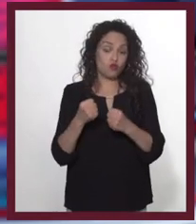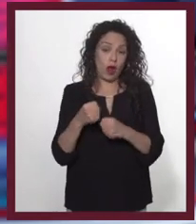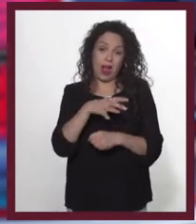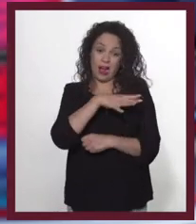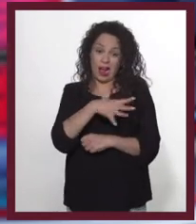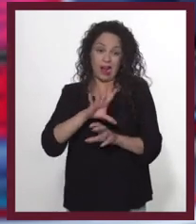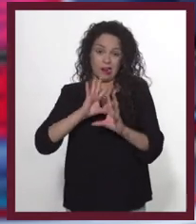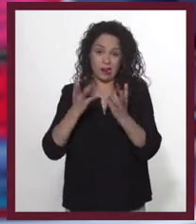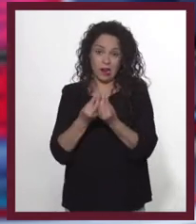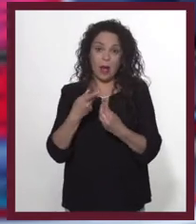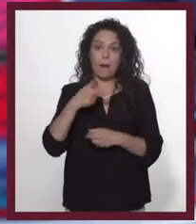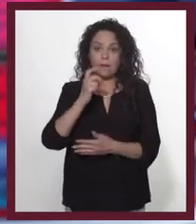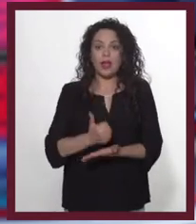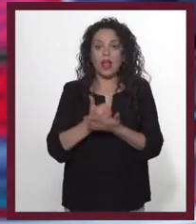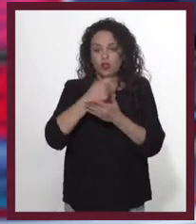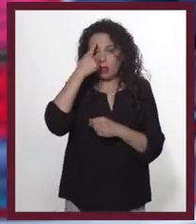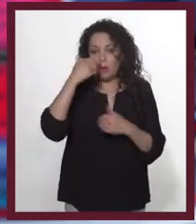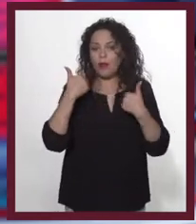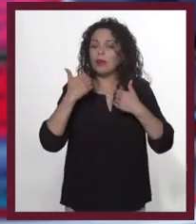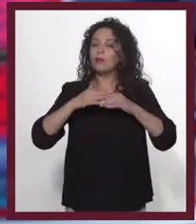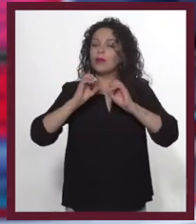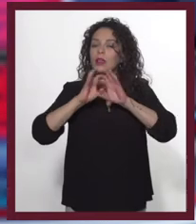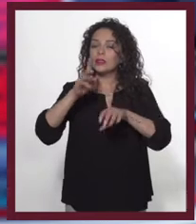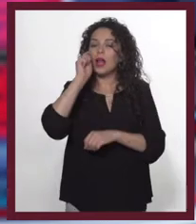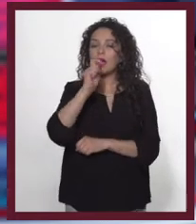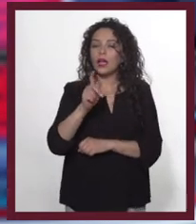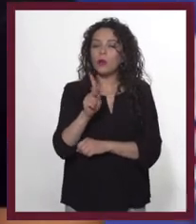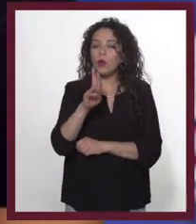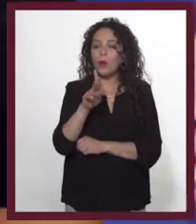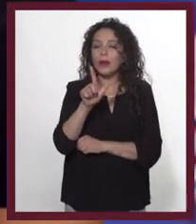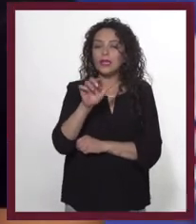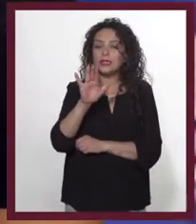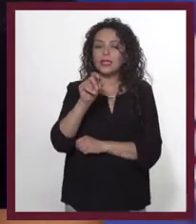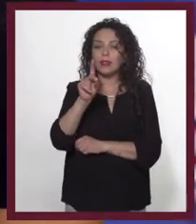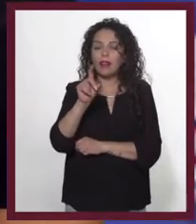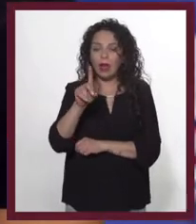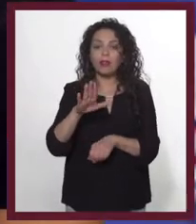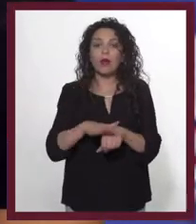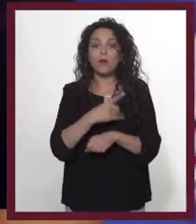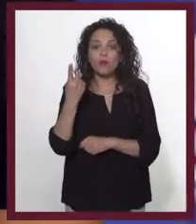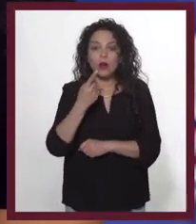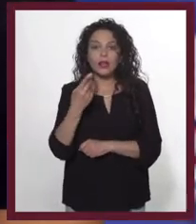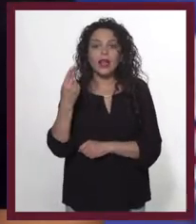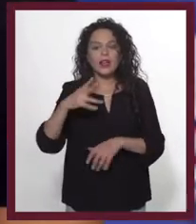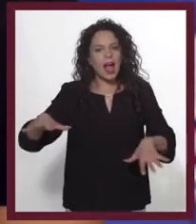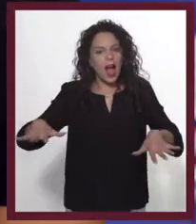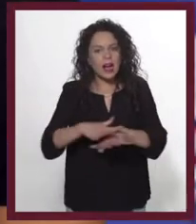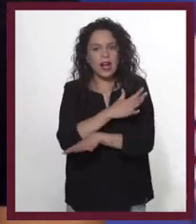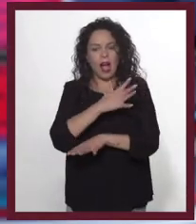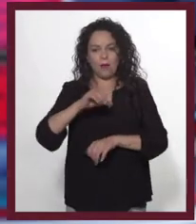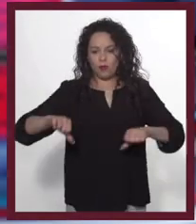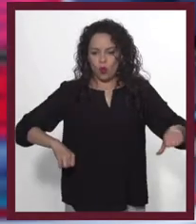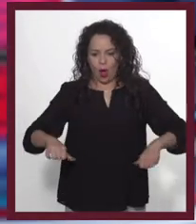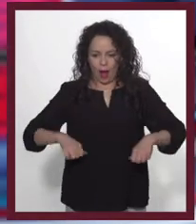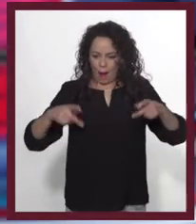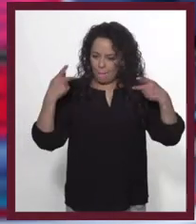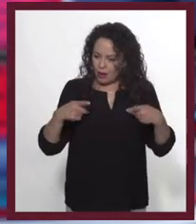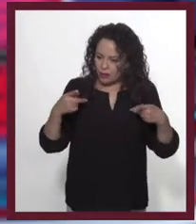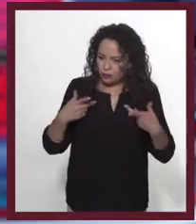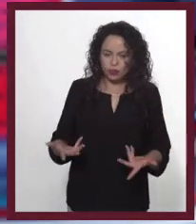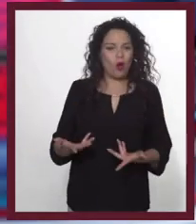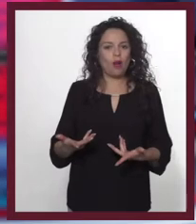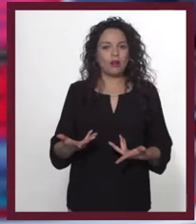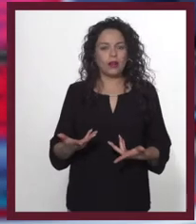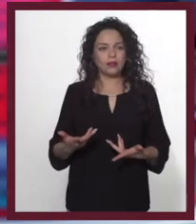y muy general, pero nos ayuda a definir la publicidad porque de lo que se trata es de provocar una acción, un cambio de